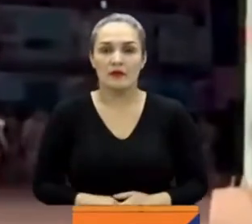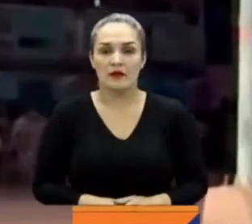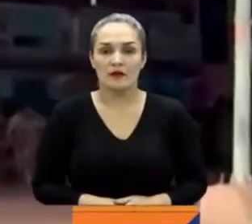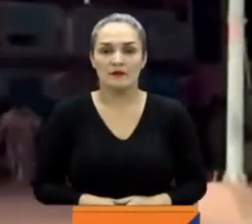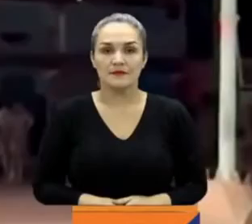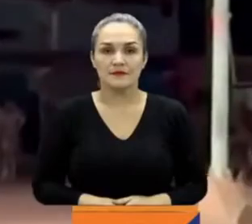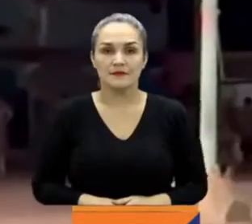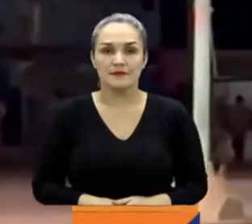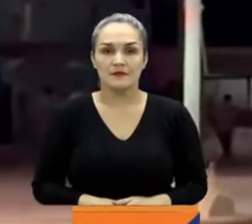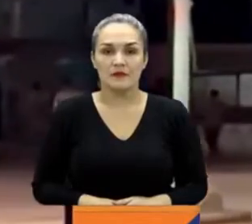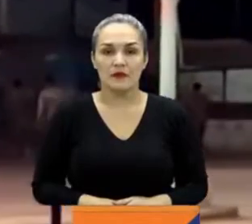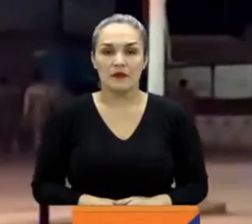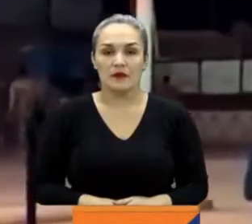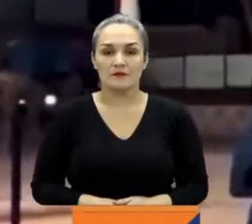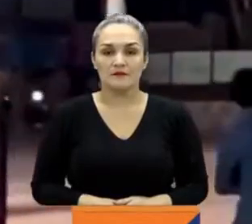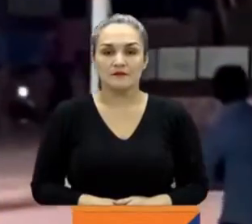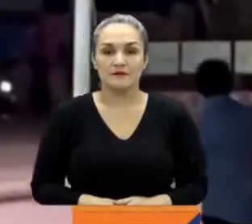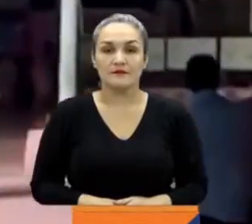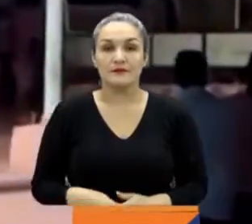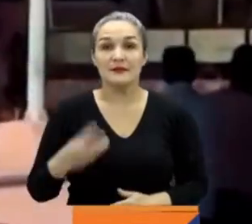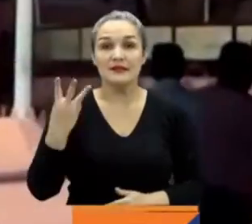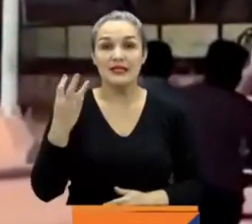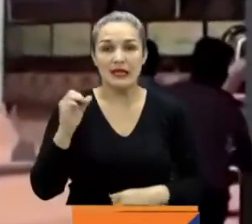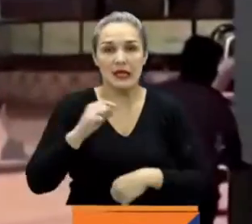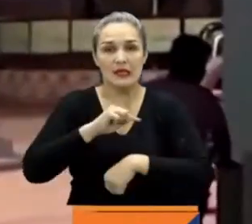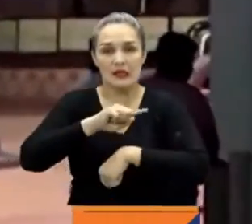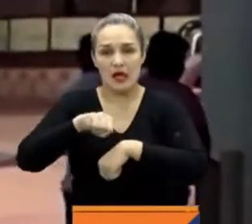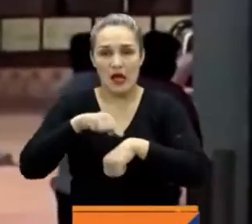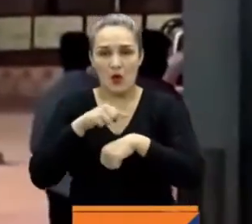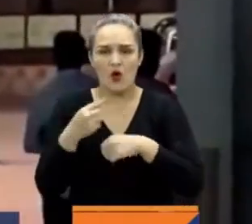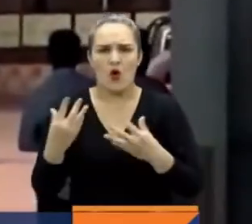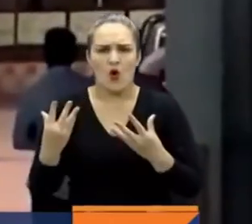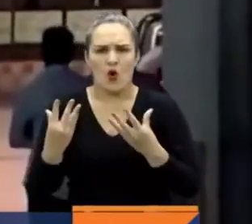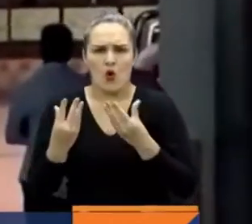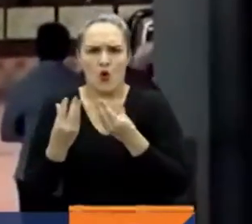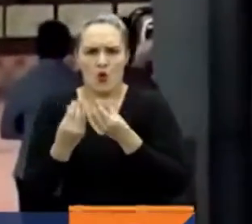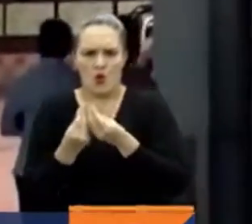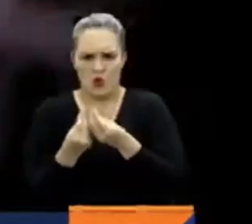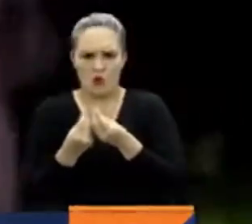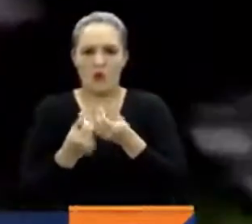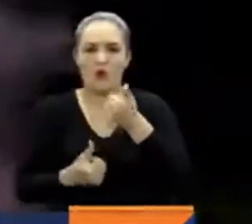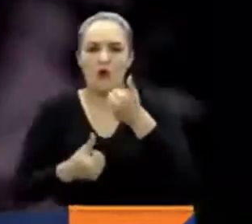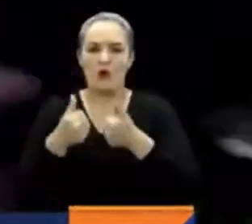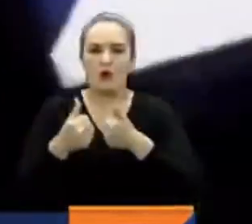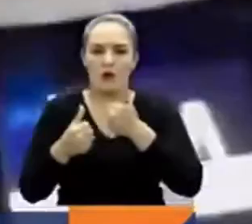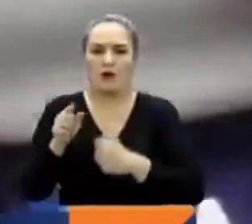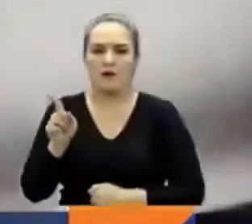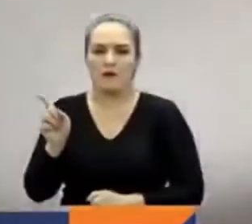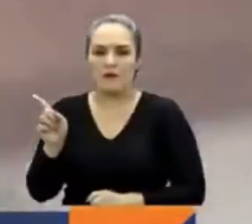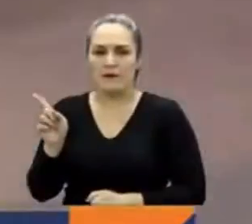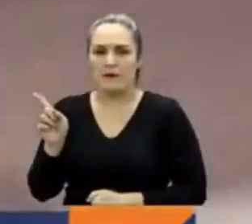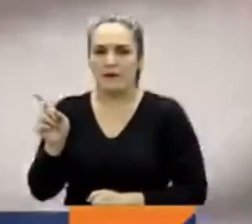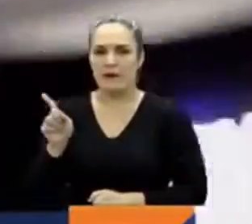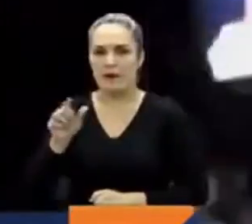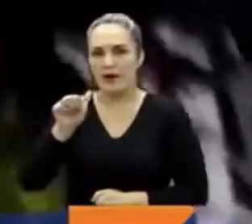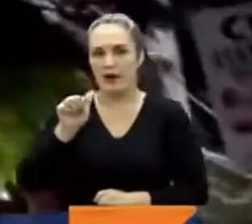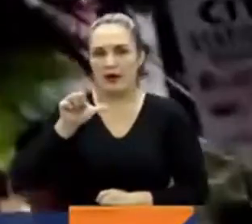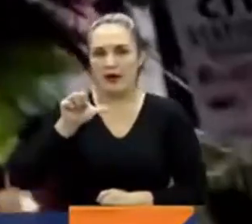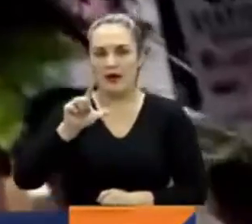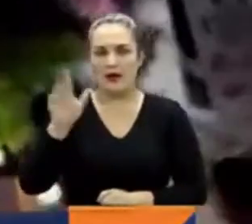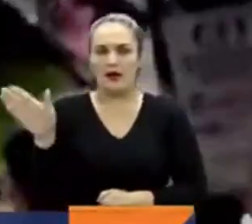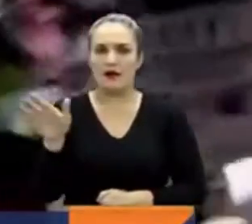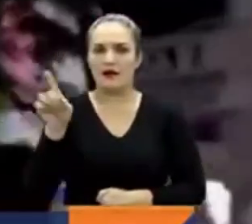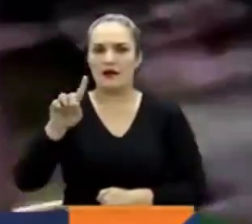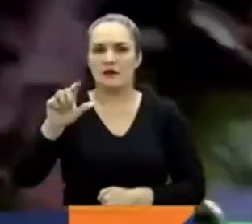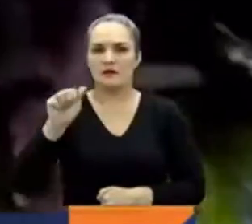Durante más de 30 horas se prolongó el ataque del grupo yihadista Al-Shabat a un hotel de Mogadiscio, en Somalia.